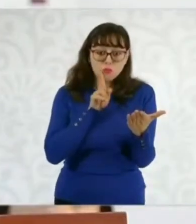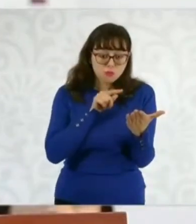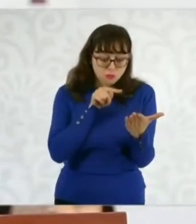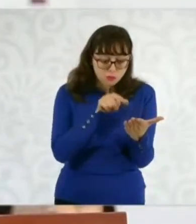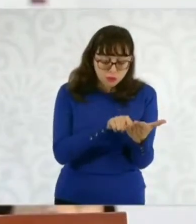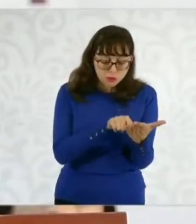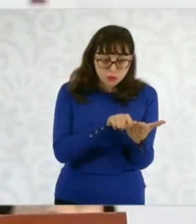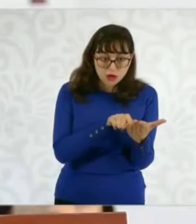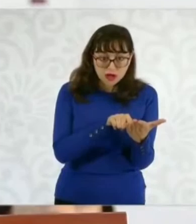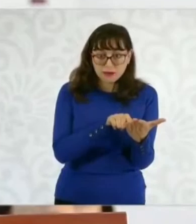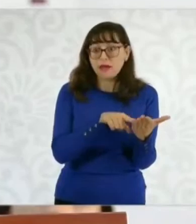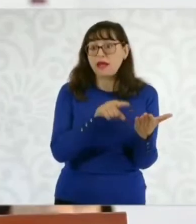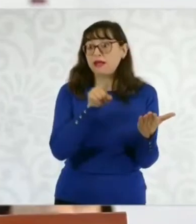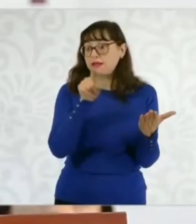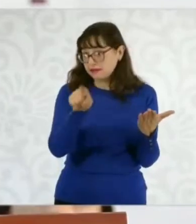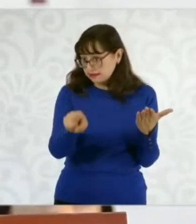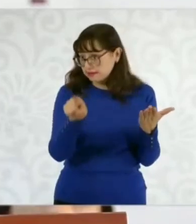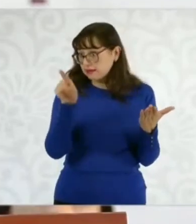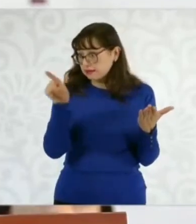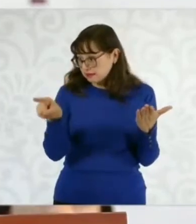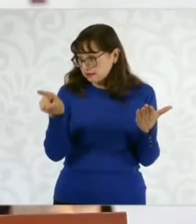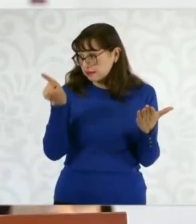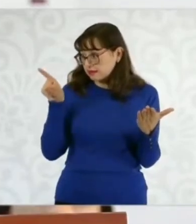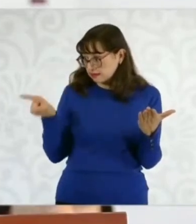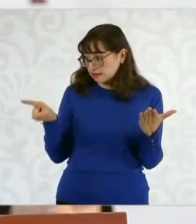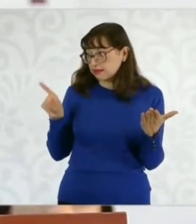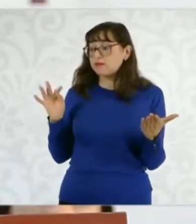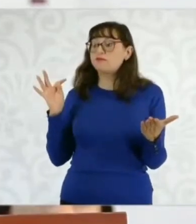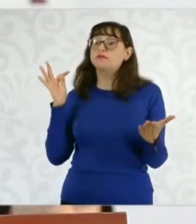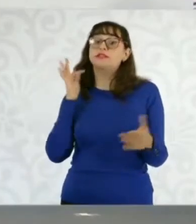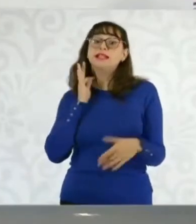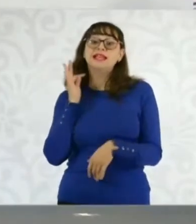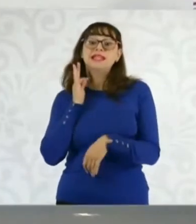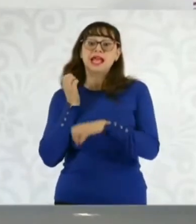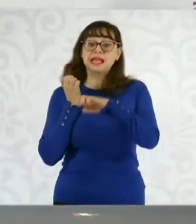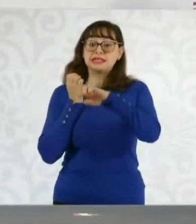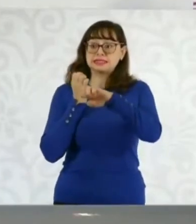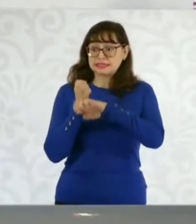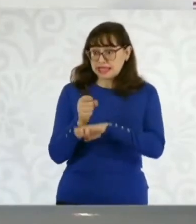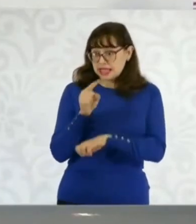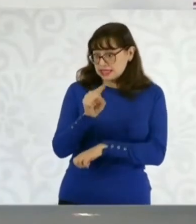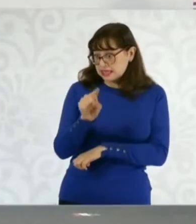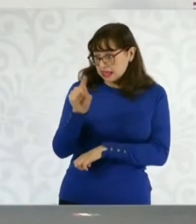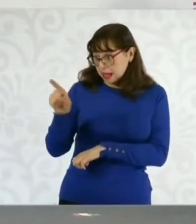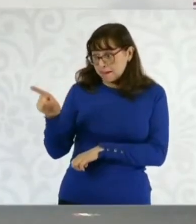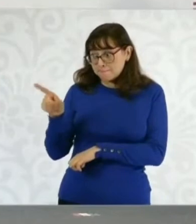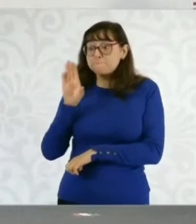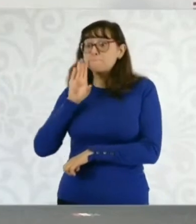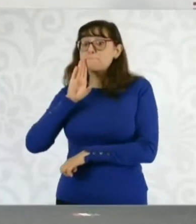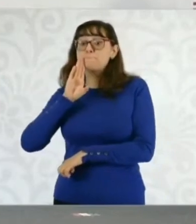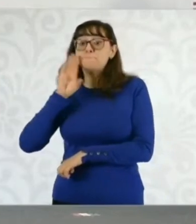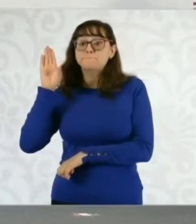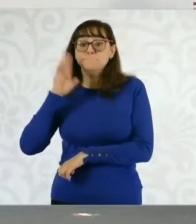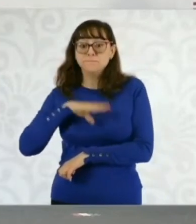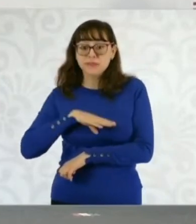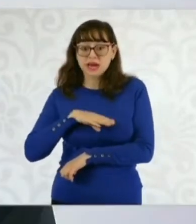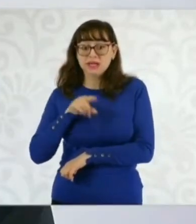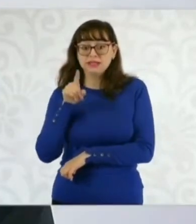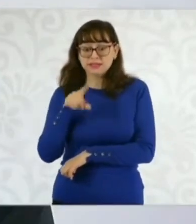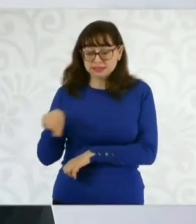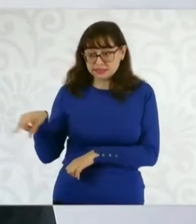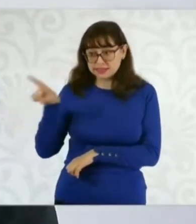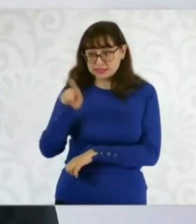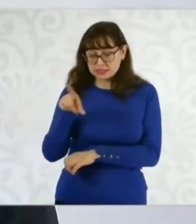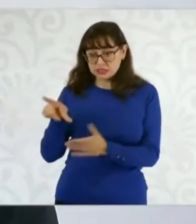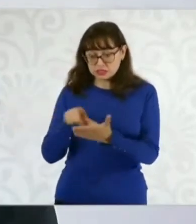prueba en razón de los funcionarios de la fiscalía estatal que estaban interviniendo en una acción